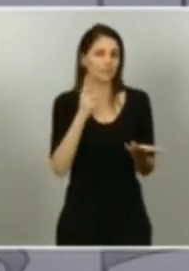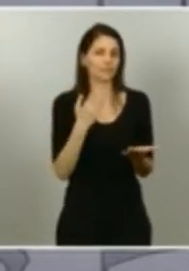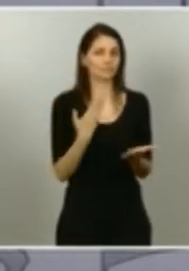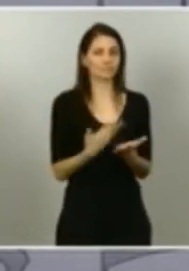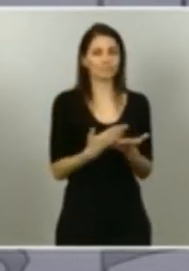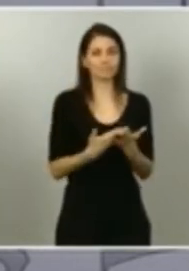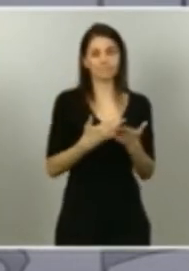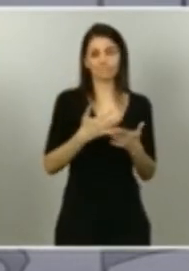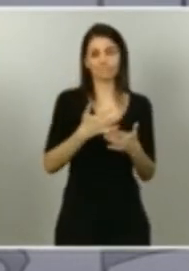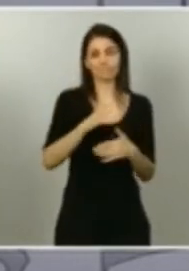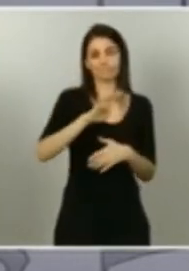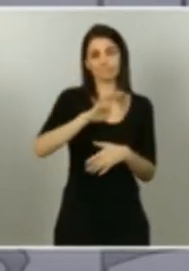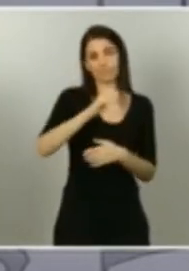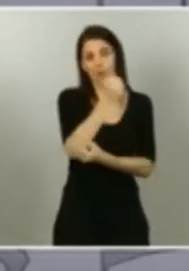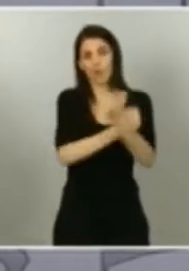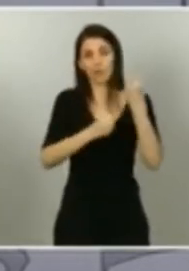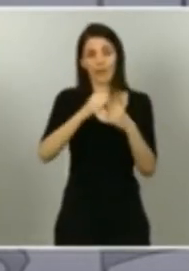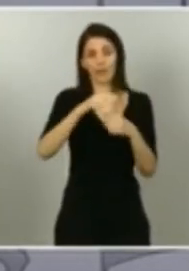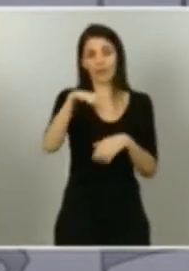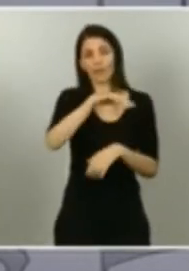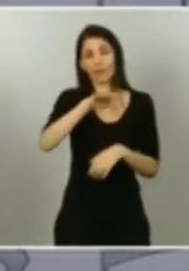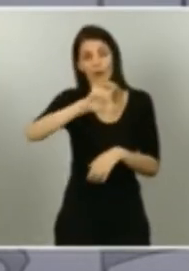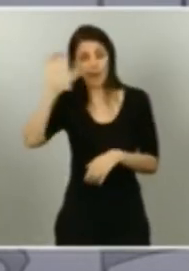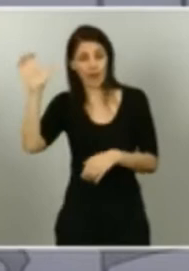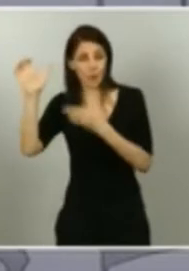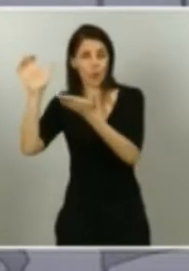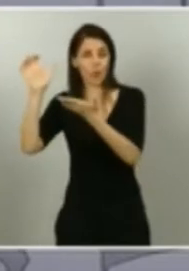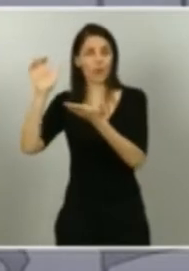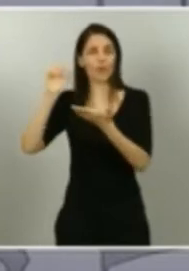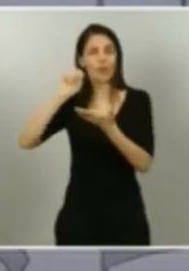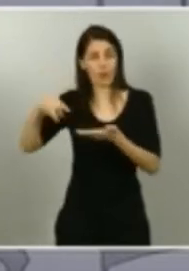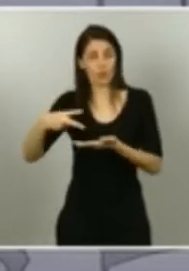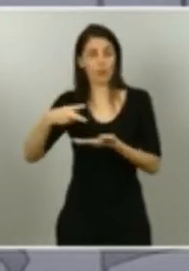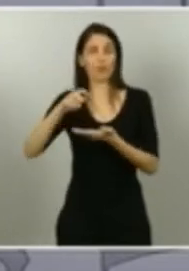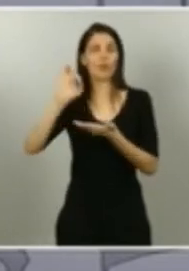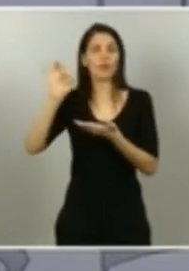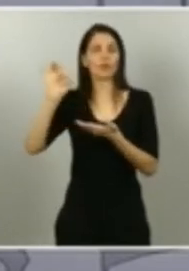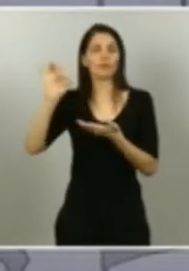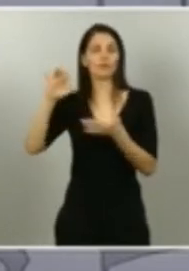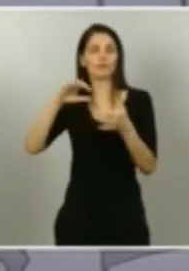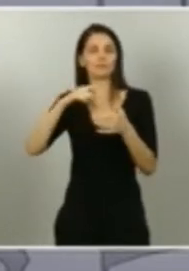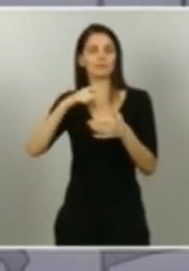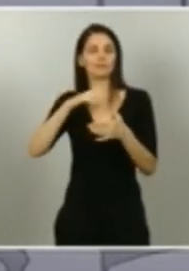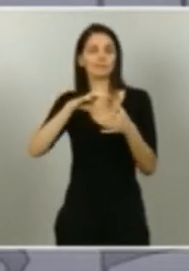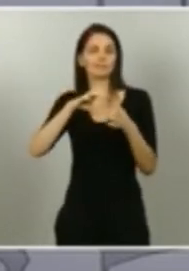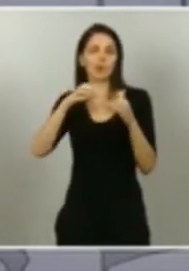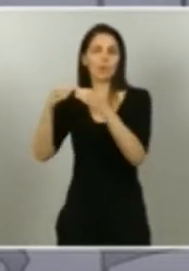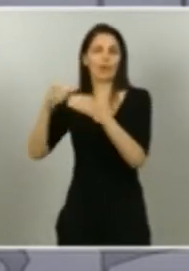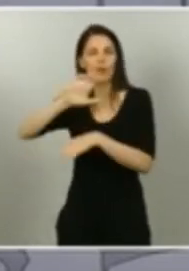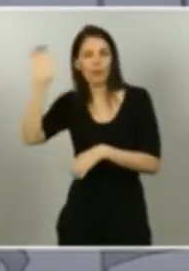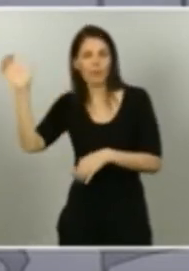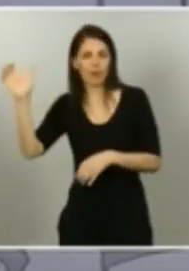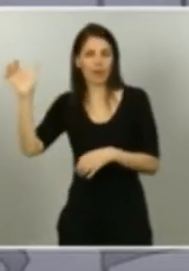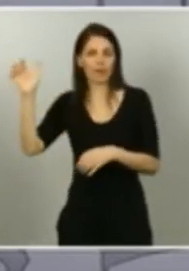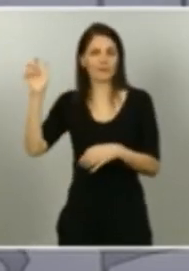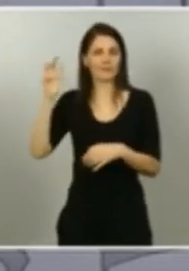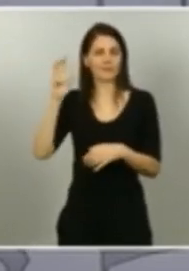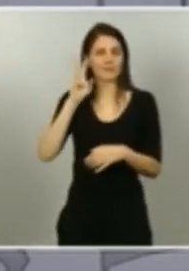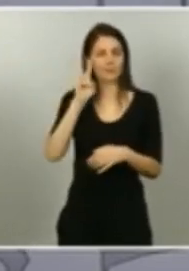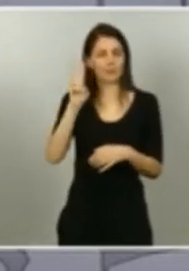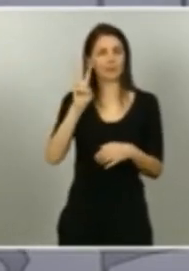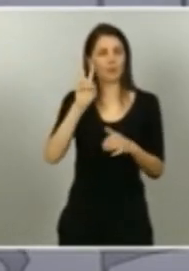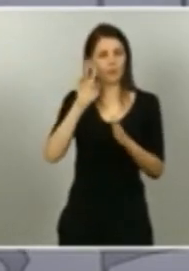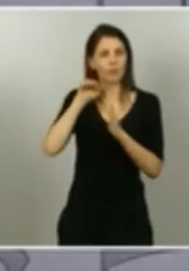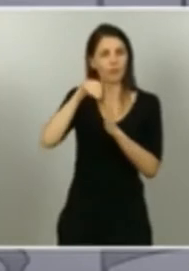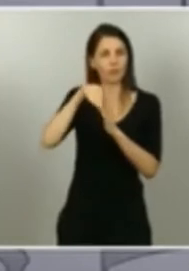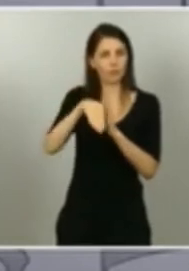Unión Europea, vivirá una recuperación en V. Pero los tramos no serán simétricos. La caída que sufriremos este año será brusca